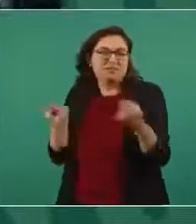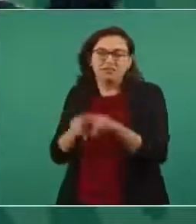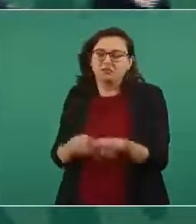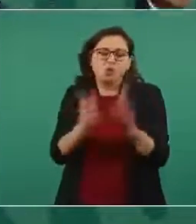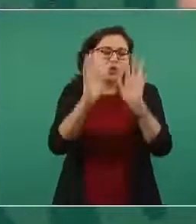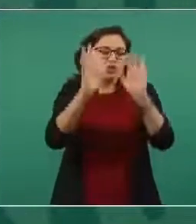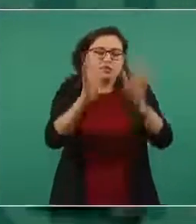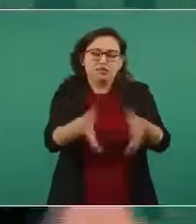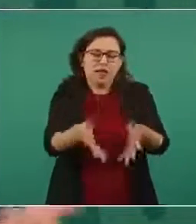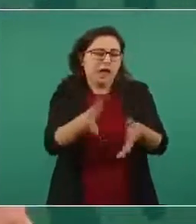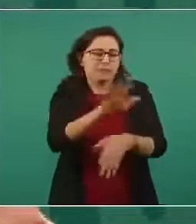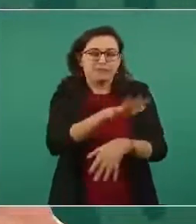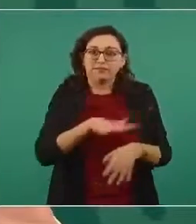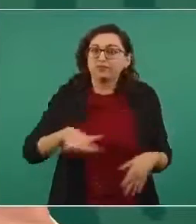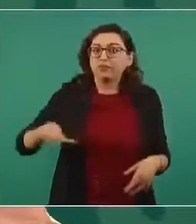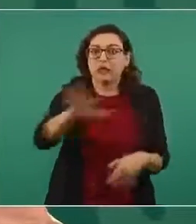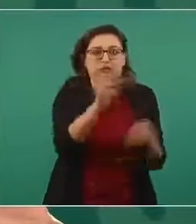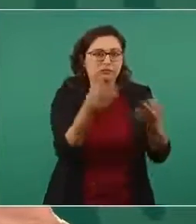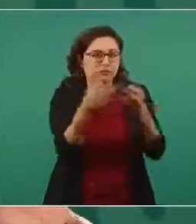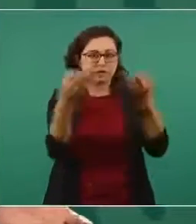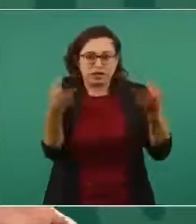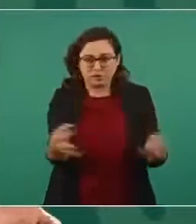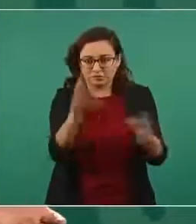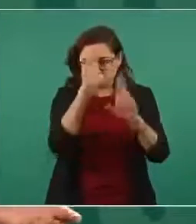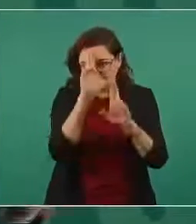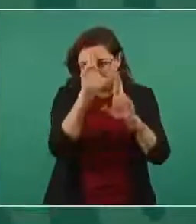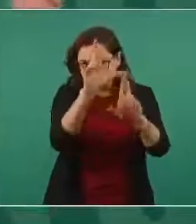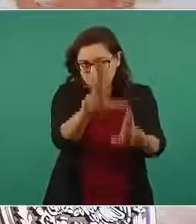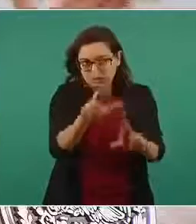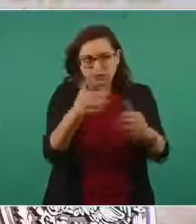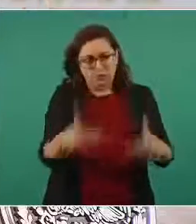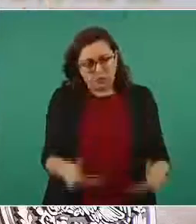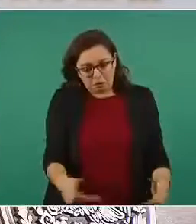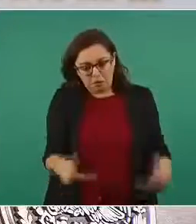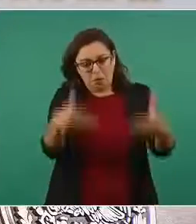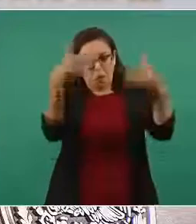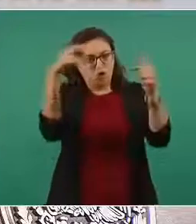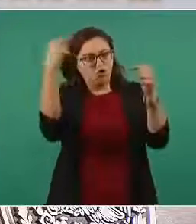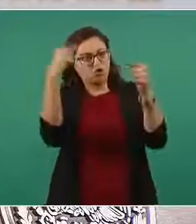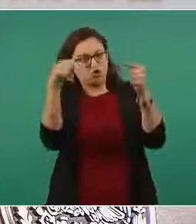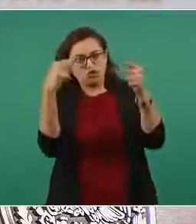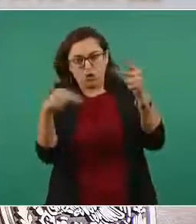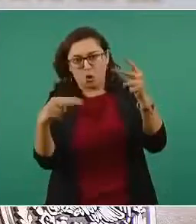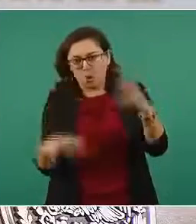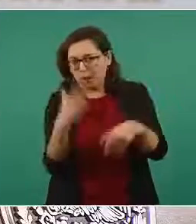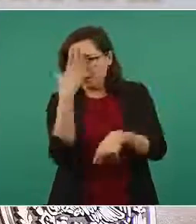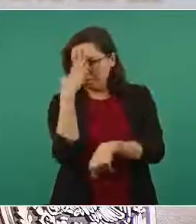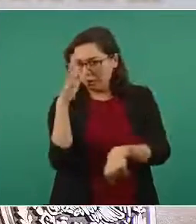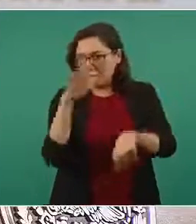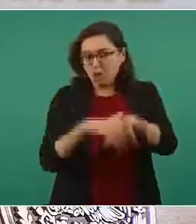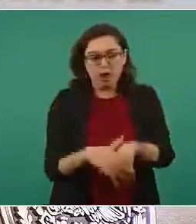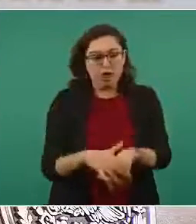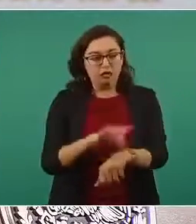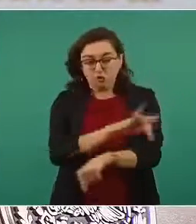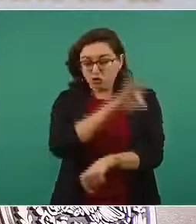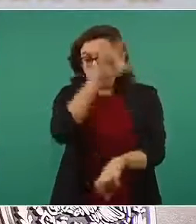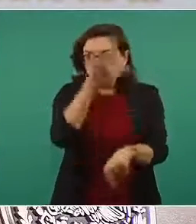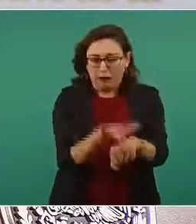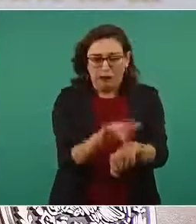todo el terreno queda para el memorial no se va a volver a utilizar ese terreno